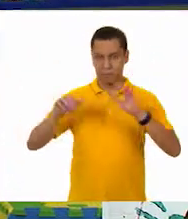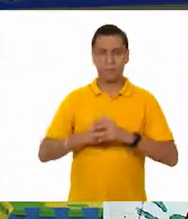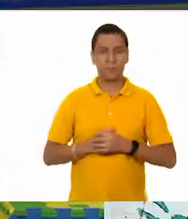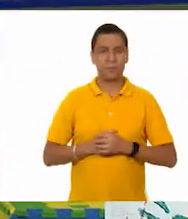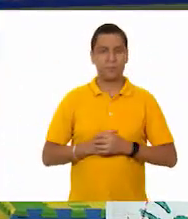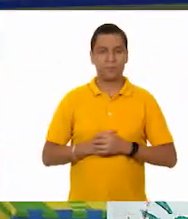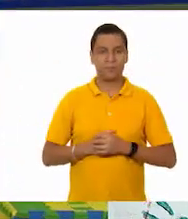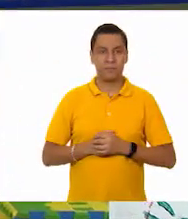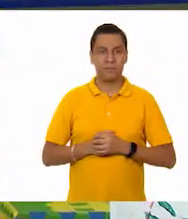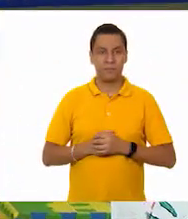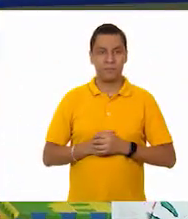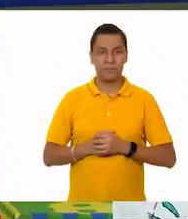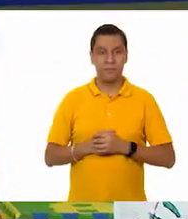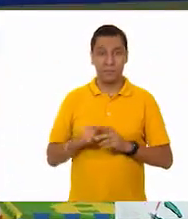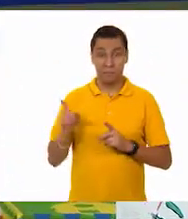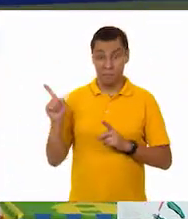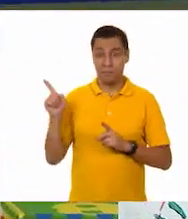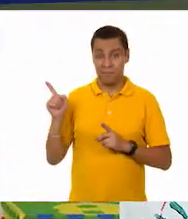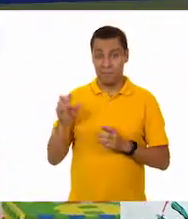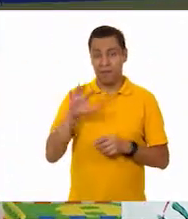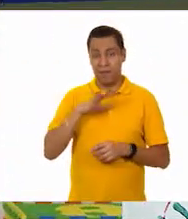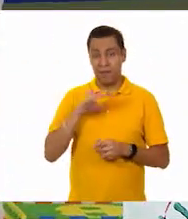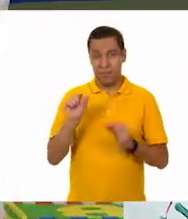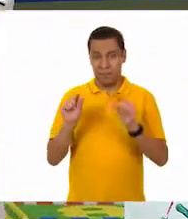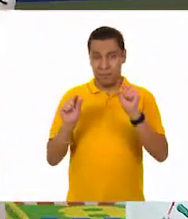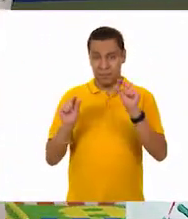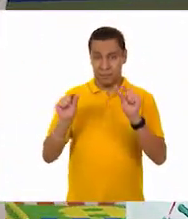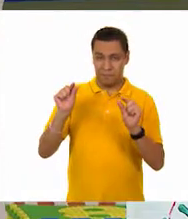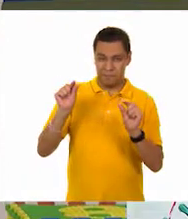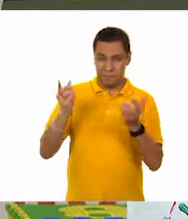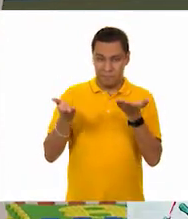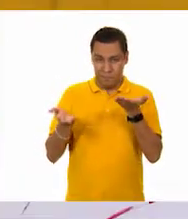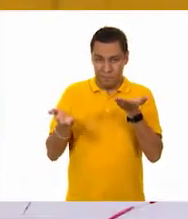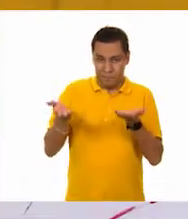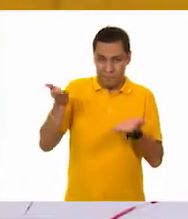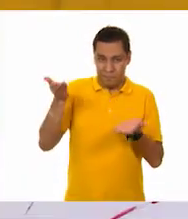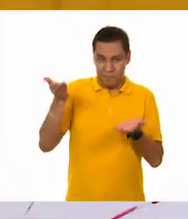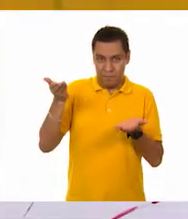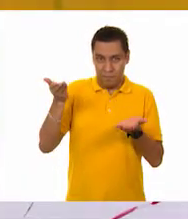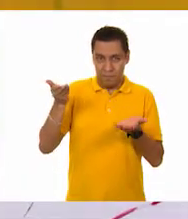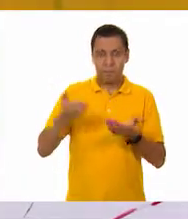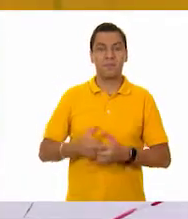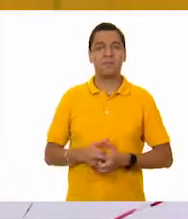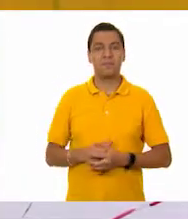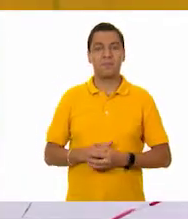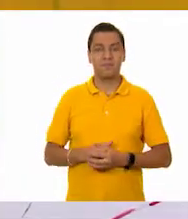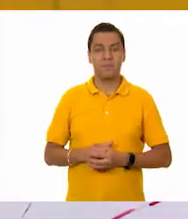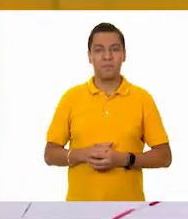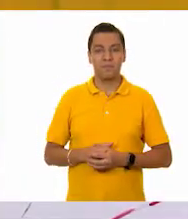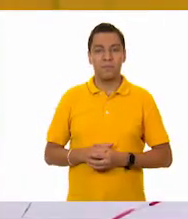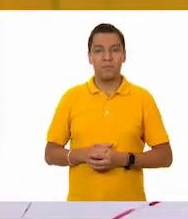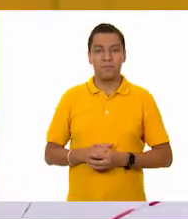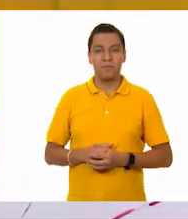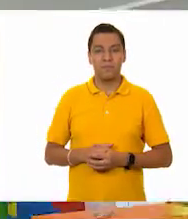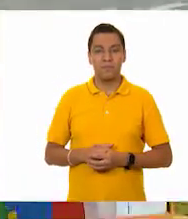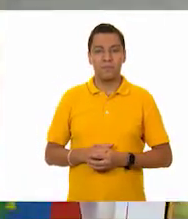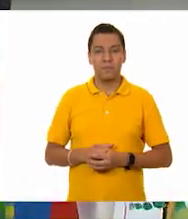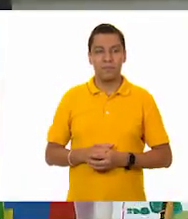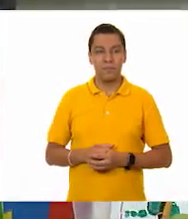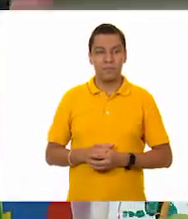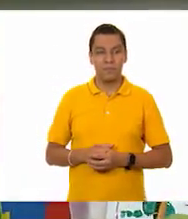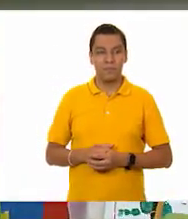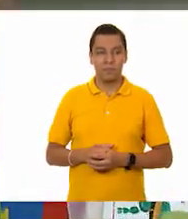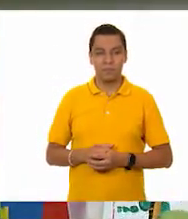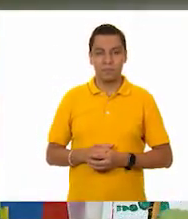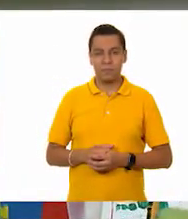Sí, se alcanza a ver que ese vaso baja un poco más, por lo cual es más pesado. ¿Lo alcanza a saber, Tino? Sí, ¿verdad? Sí. Muy